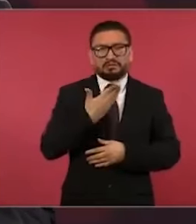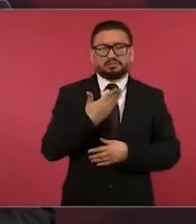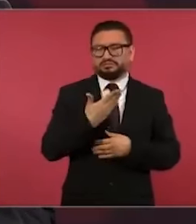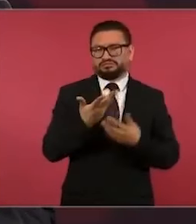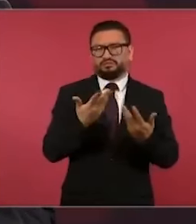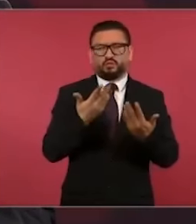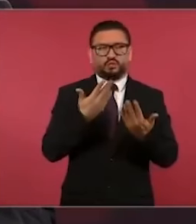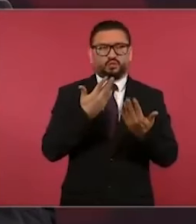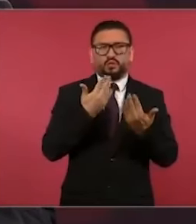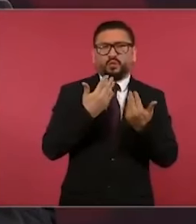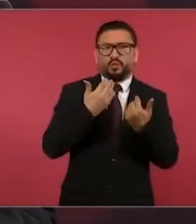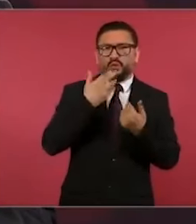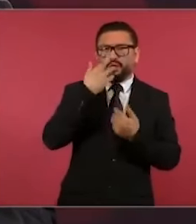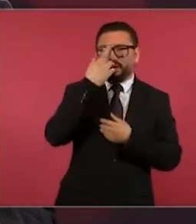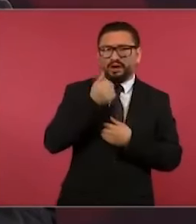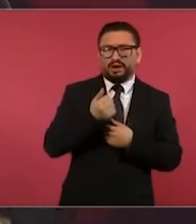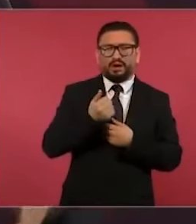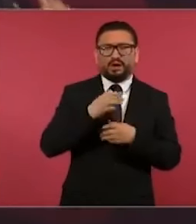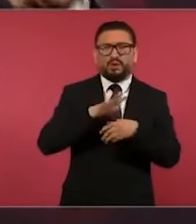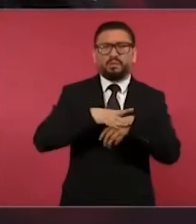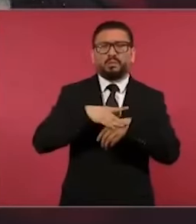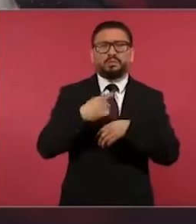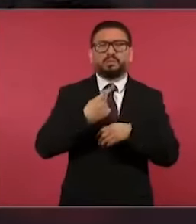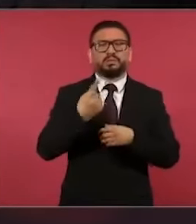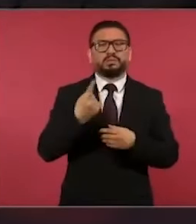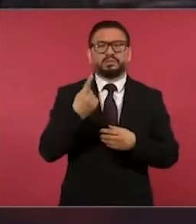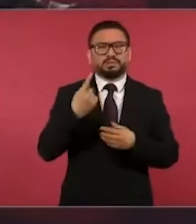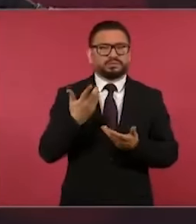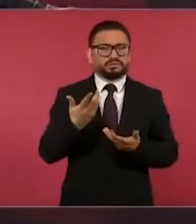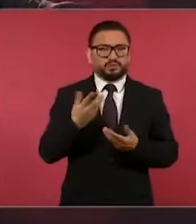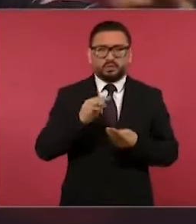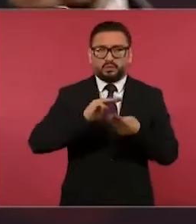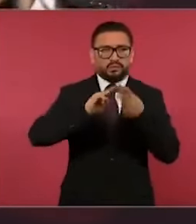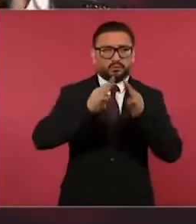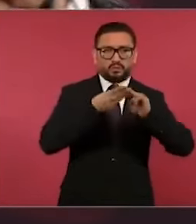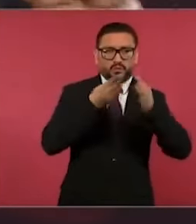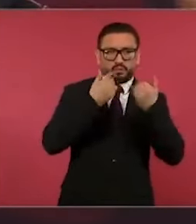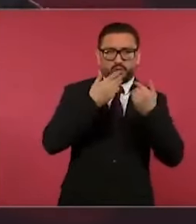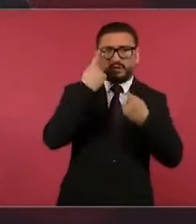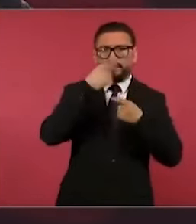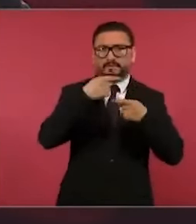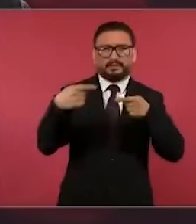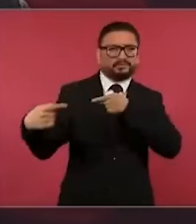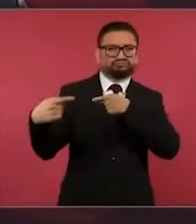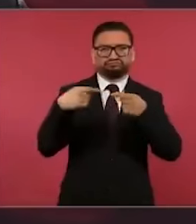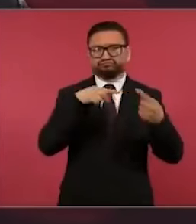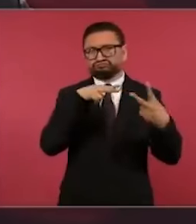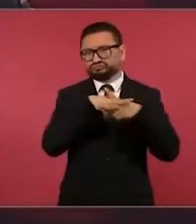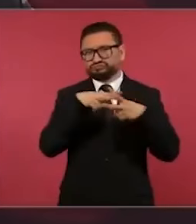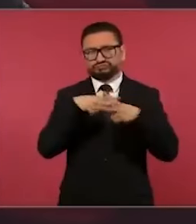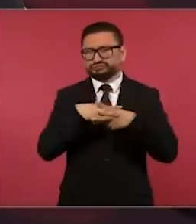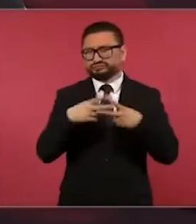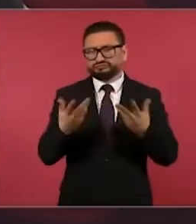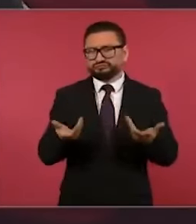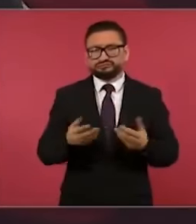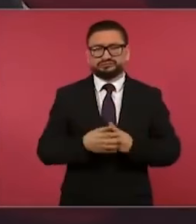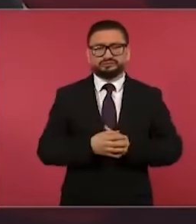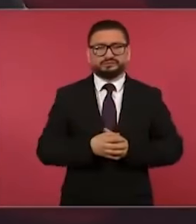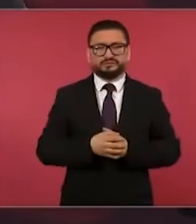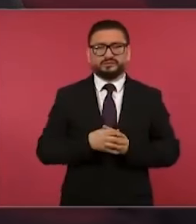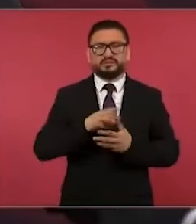para confrontaciones, para